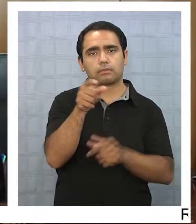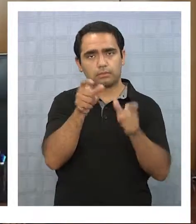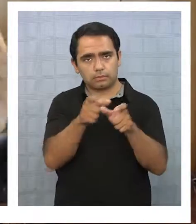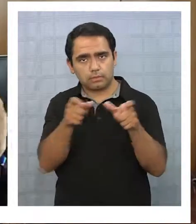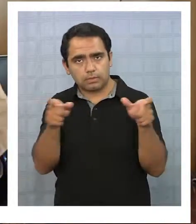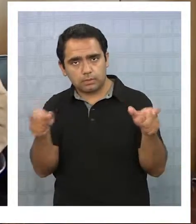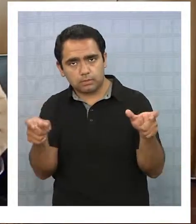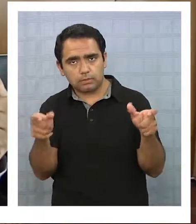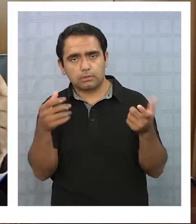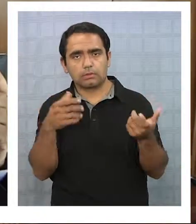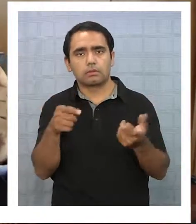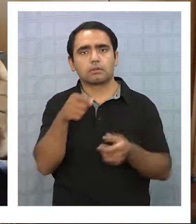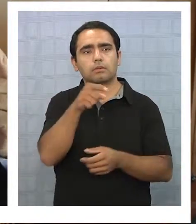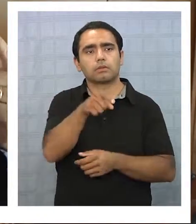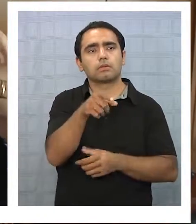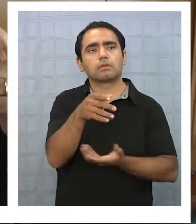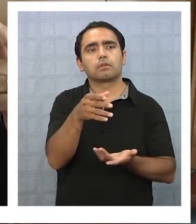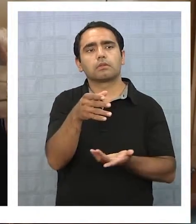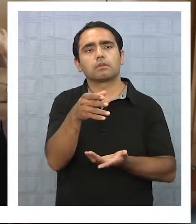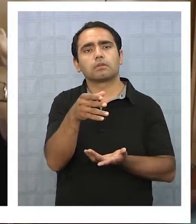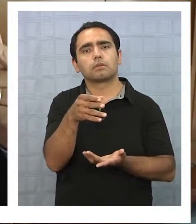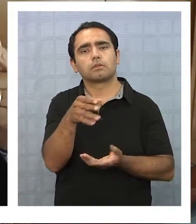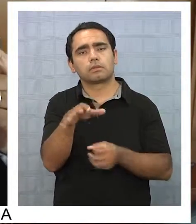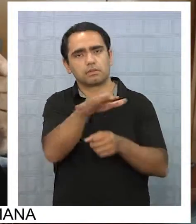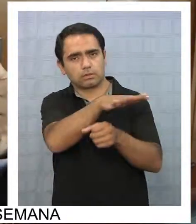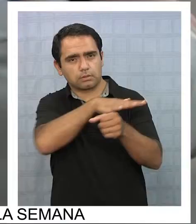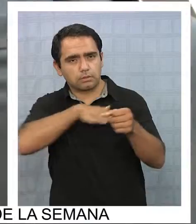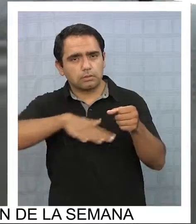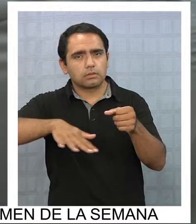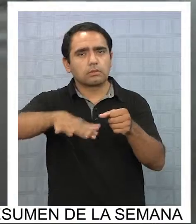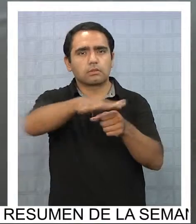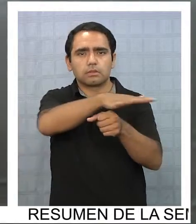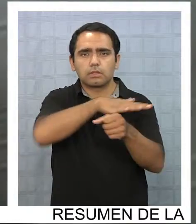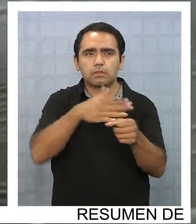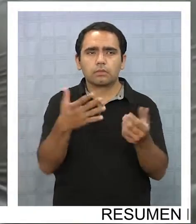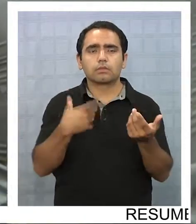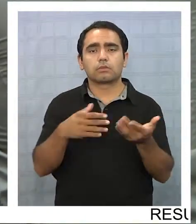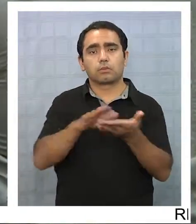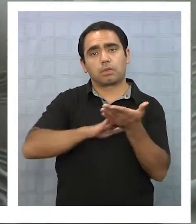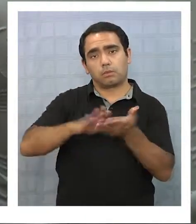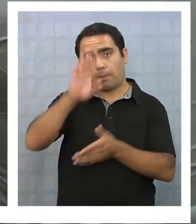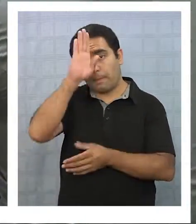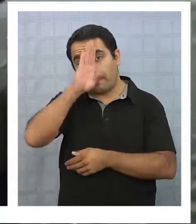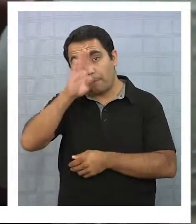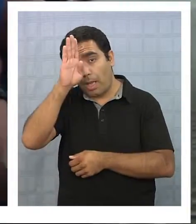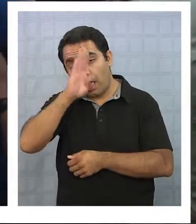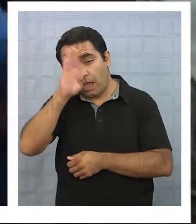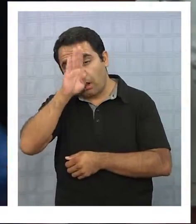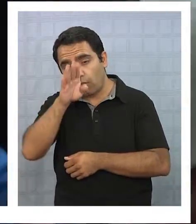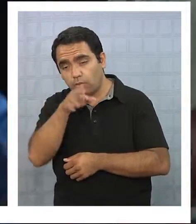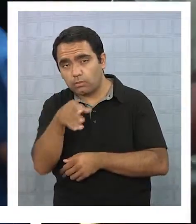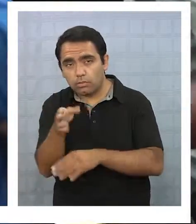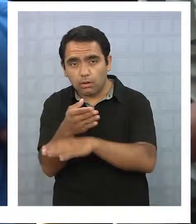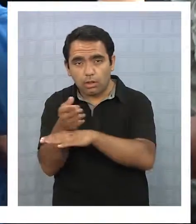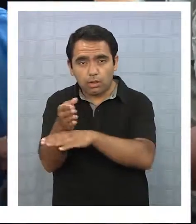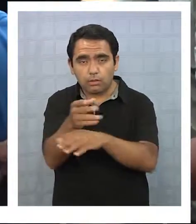es parte de la encuesta, en que la situación, por ejemplo, dentro de los perros vagos,